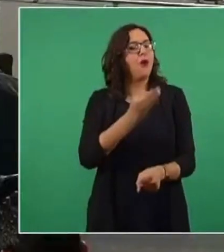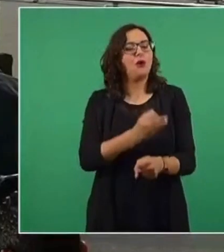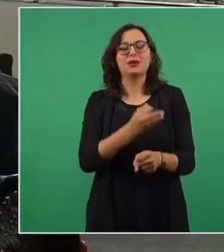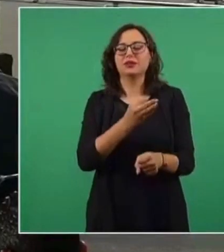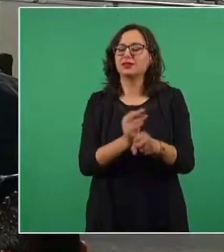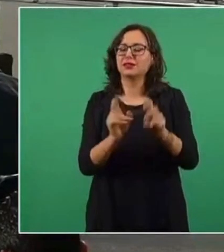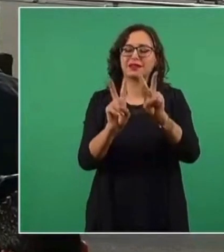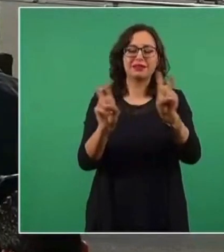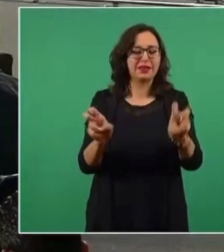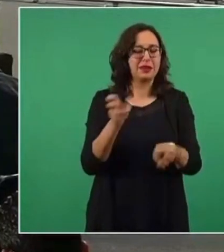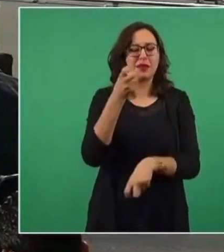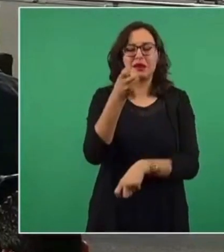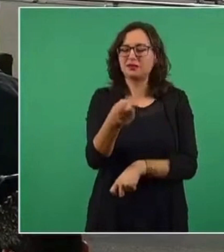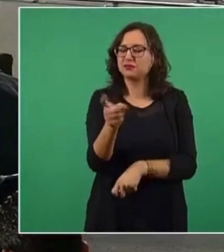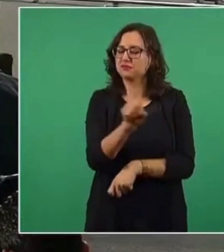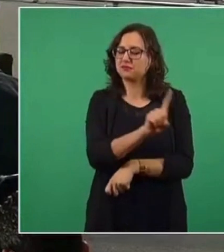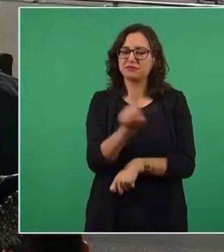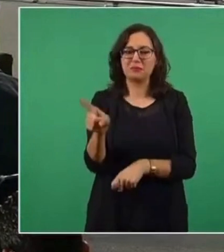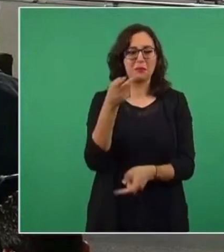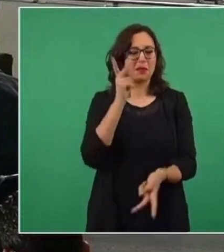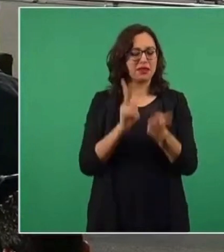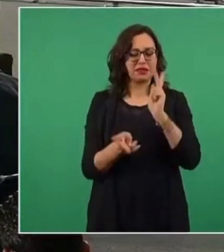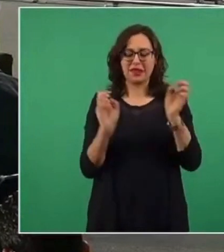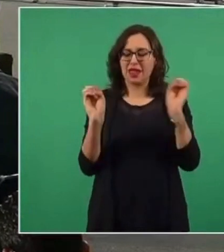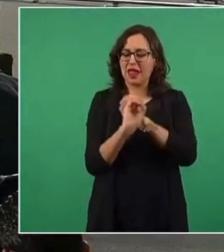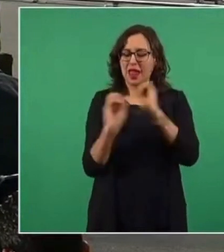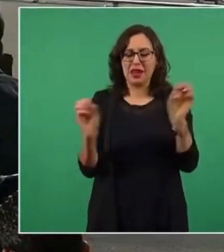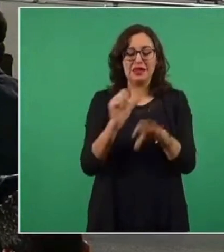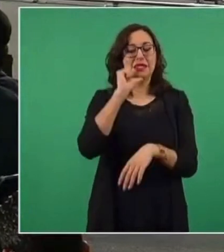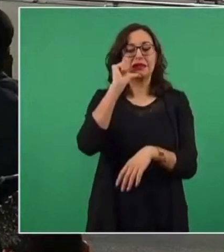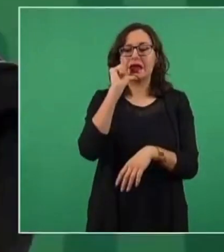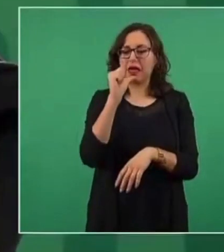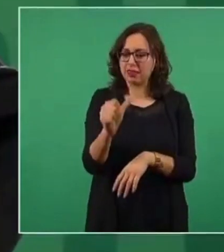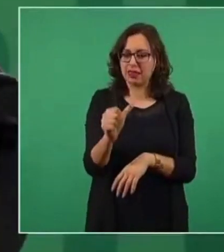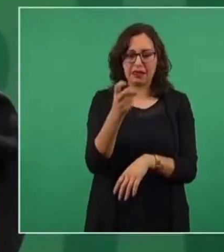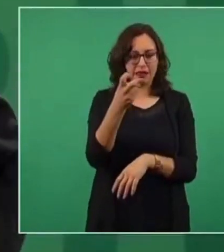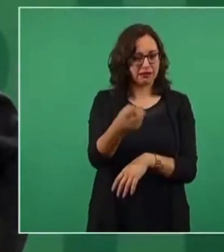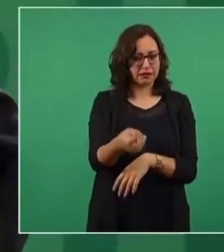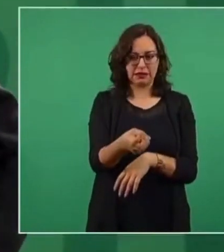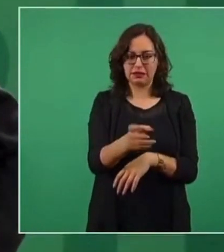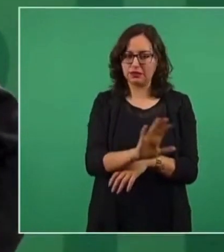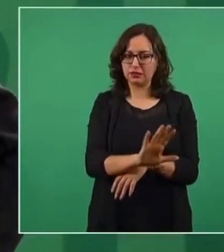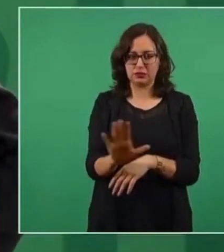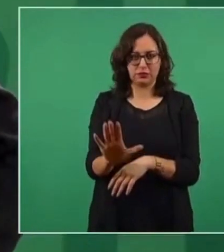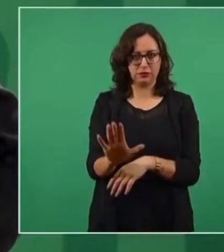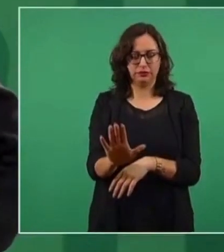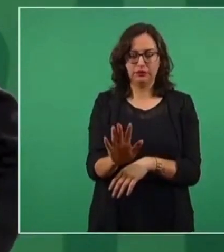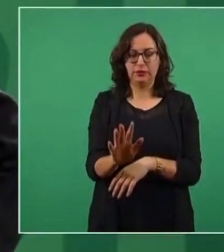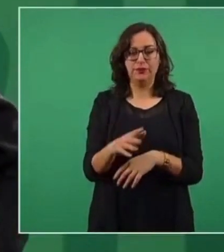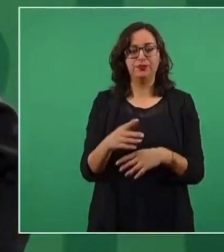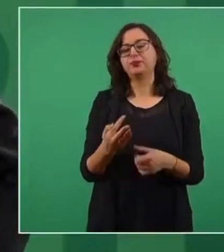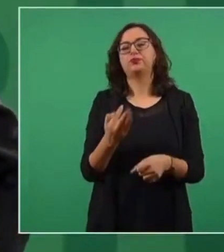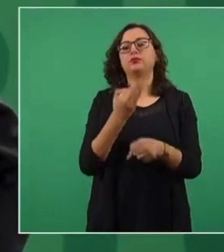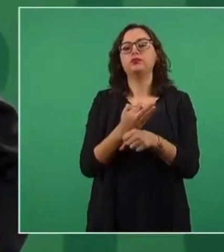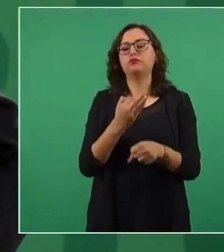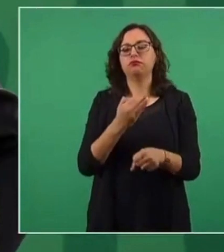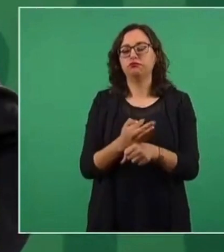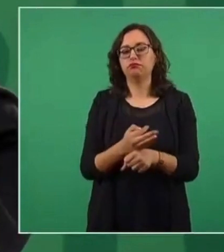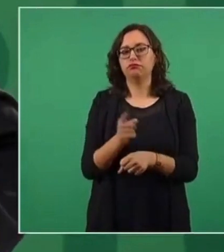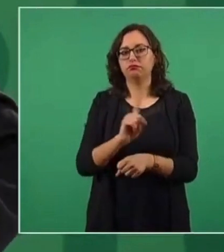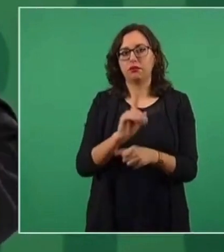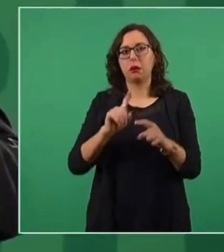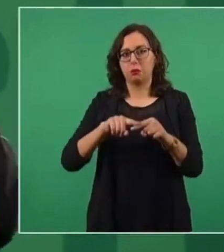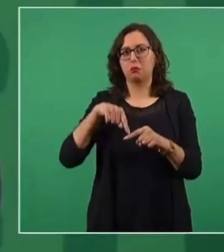tratar eso, vamos a tener posteriormente una visita de otras áreas del gobierno, pero hoy no está previsto